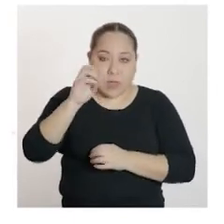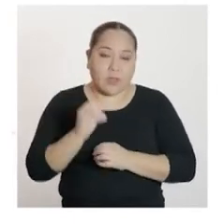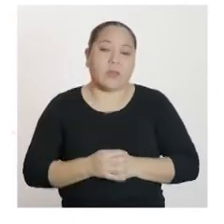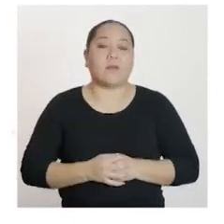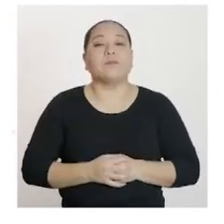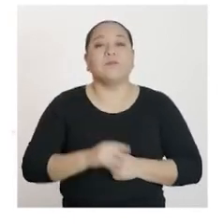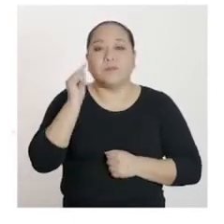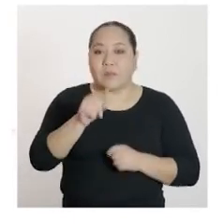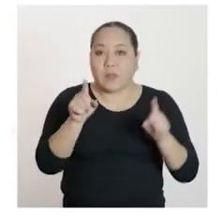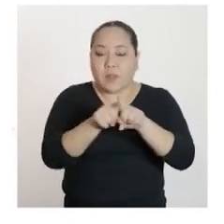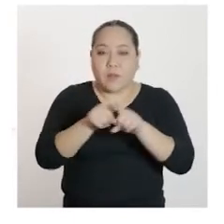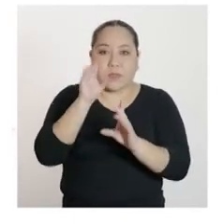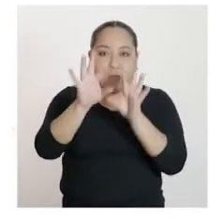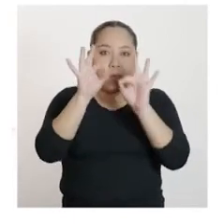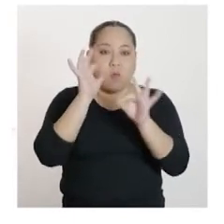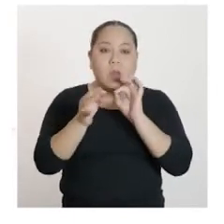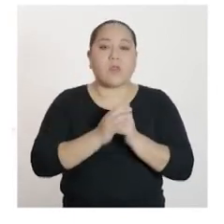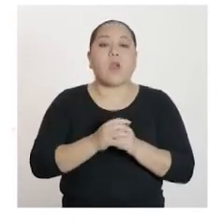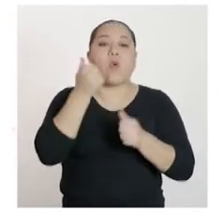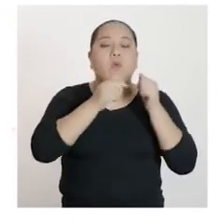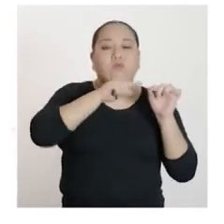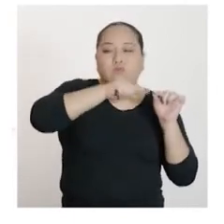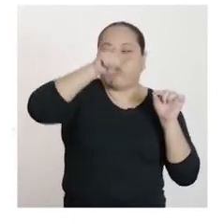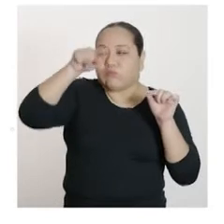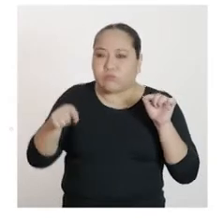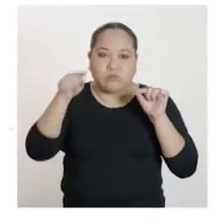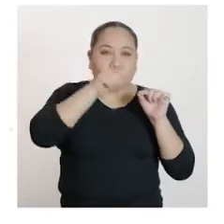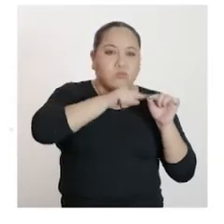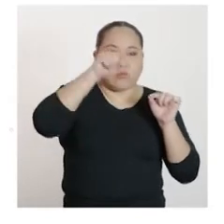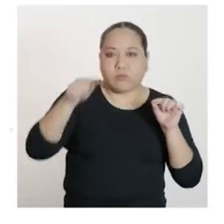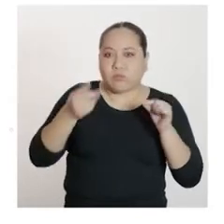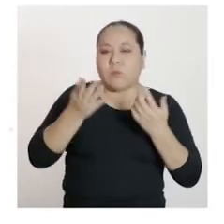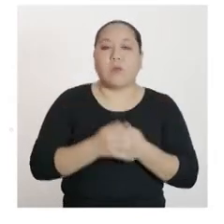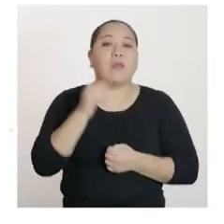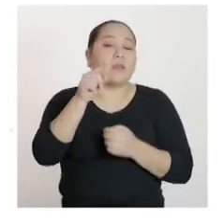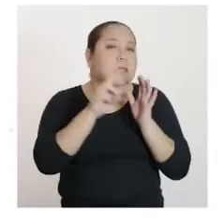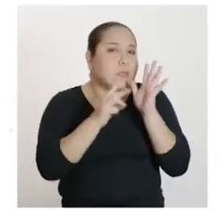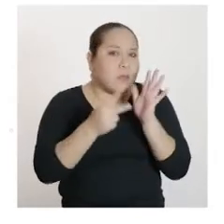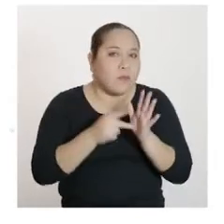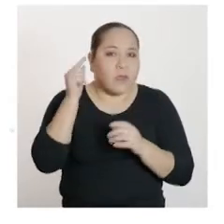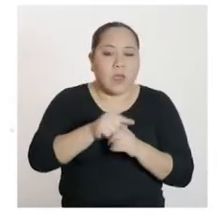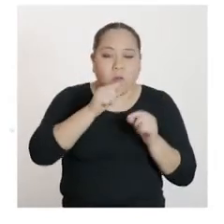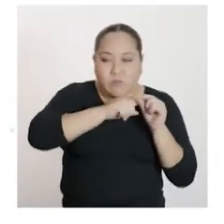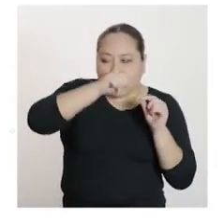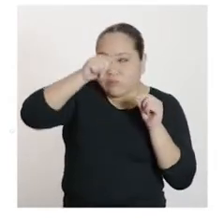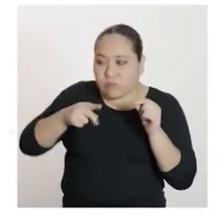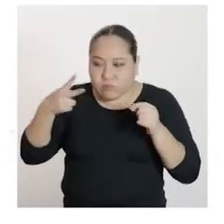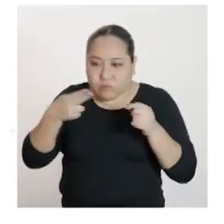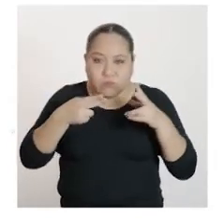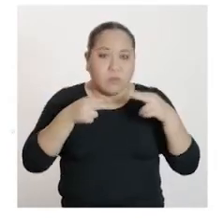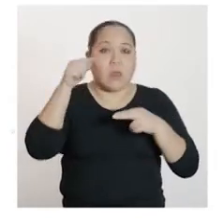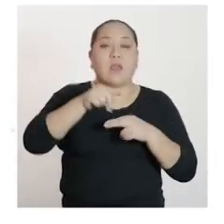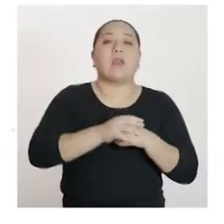Asimismo, se identifican los cortes en los ejes de coordenadas. Es decir, los cortes en el eje